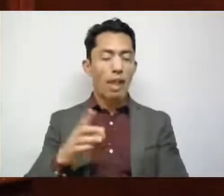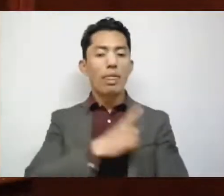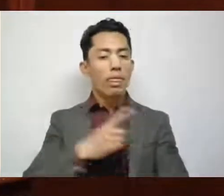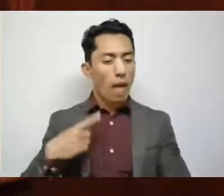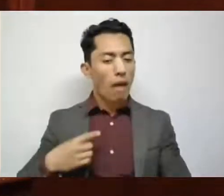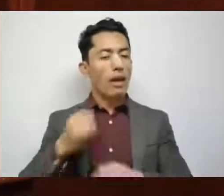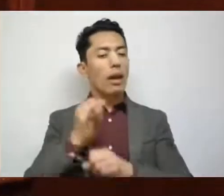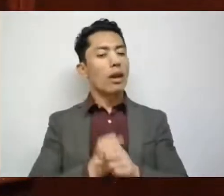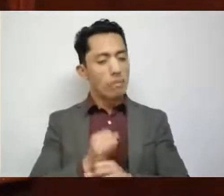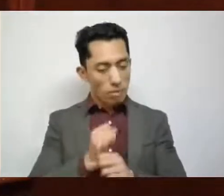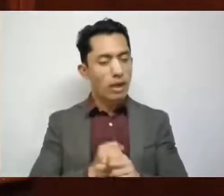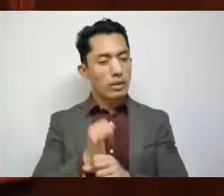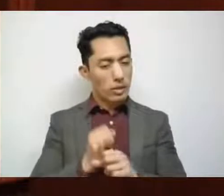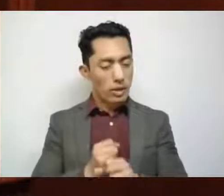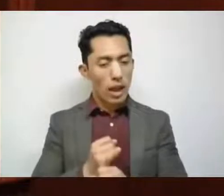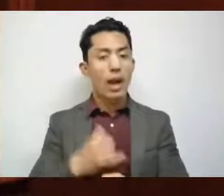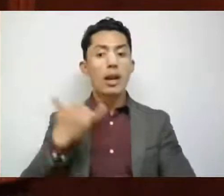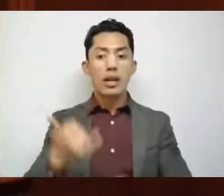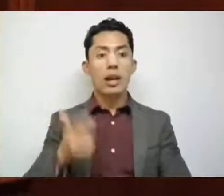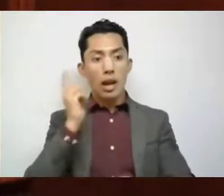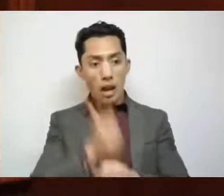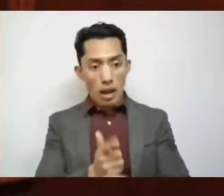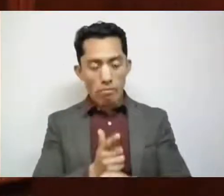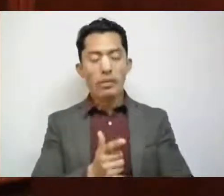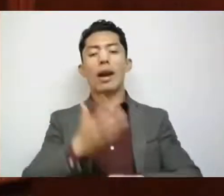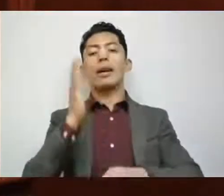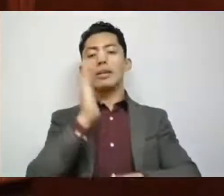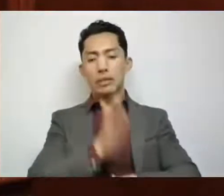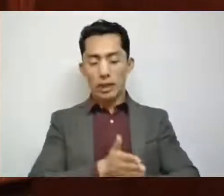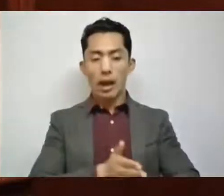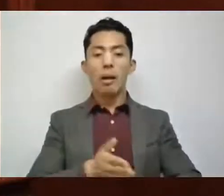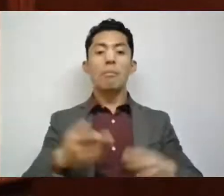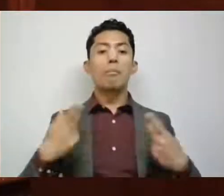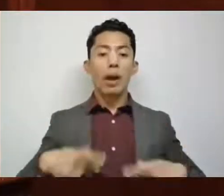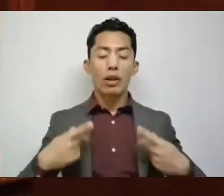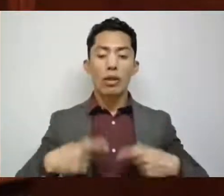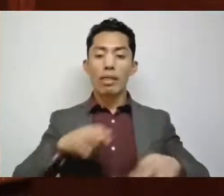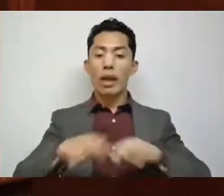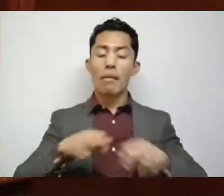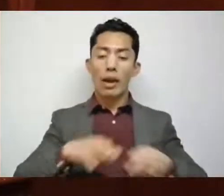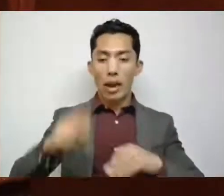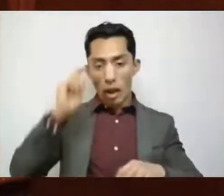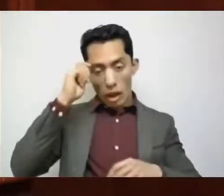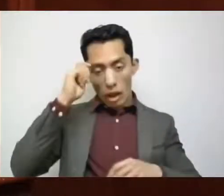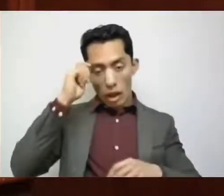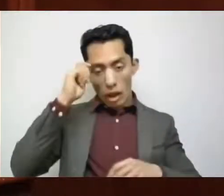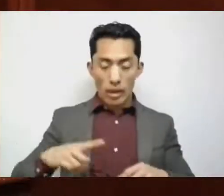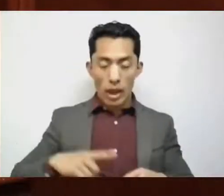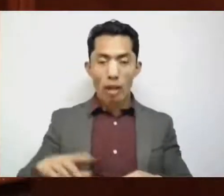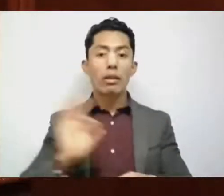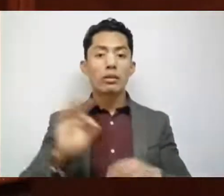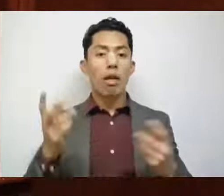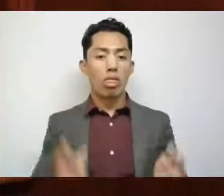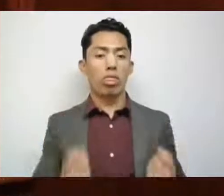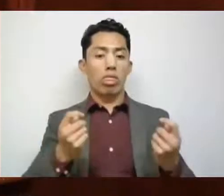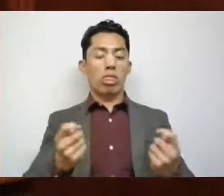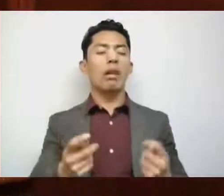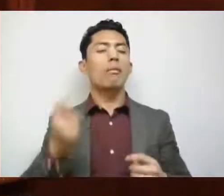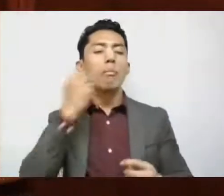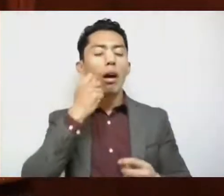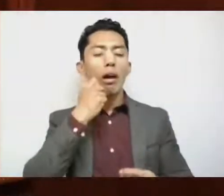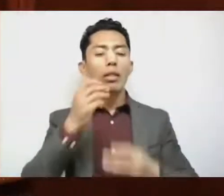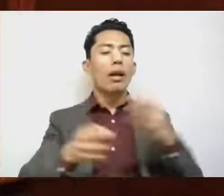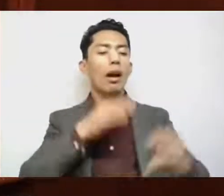y castigue a los servidores públicos que contravengan a la veda electoral en el